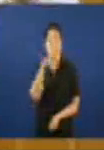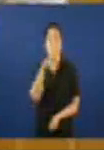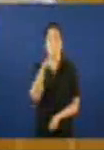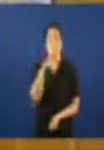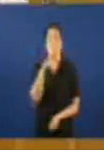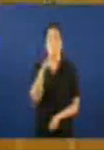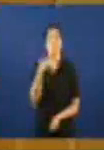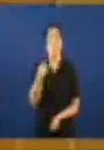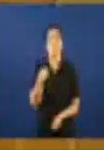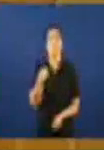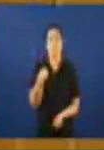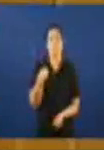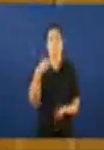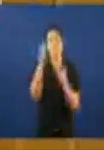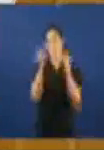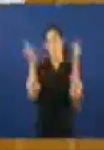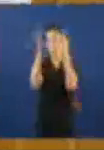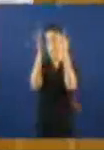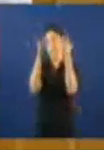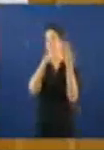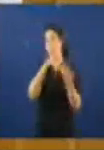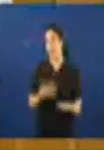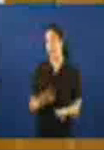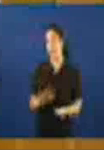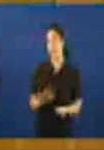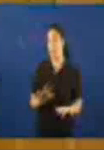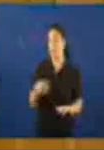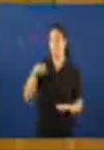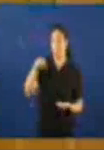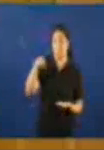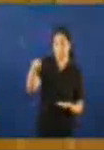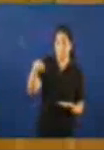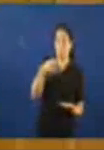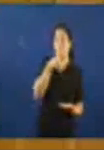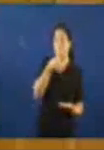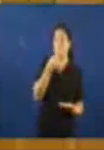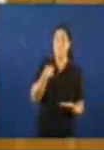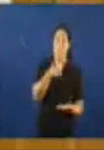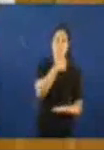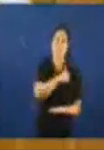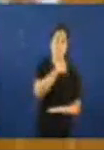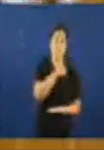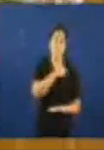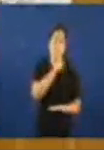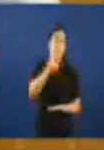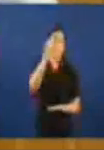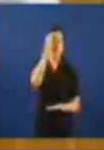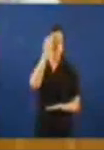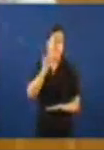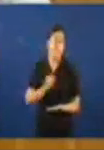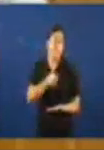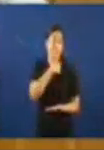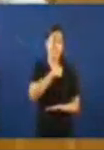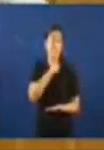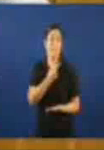que imaxes me estaban vindo a cabeza cando cando estaba aí aturando as cousas que decía o Partido